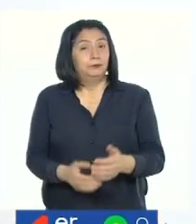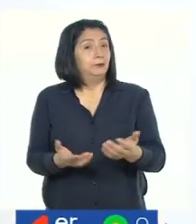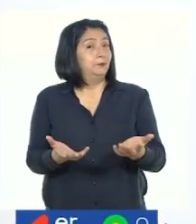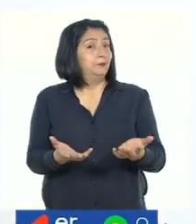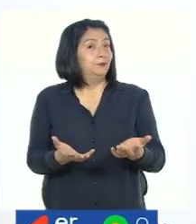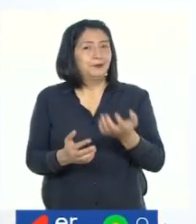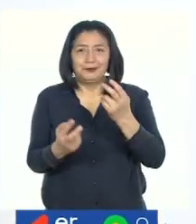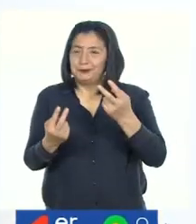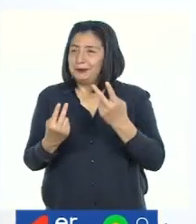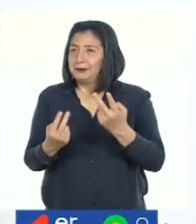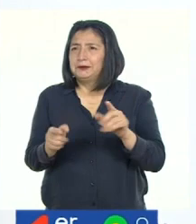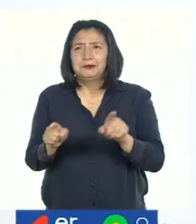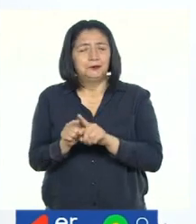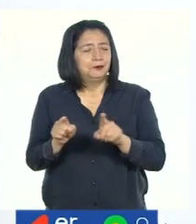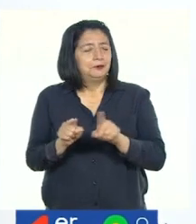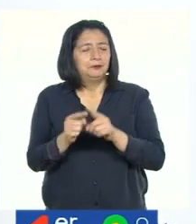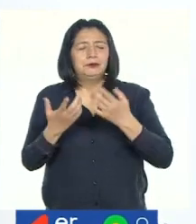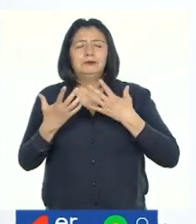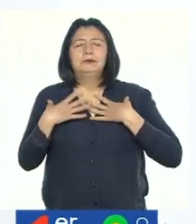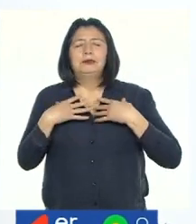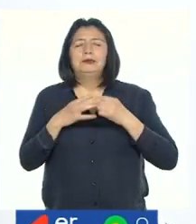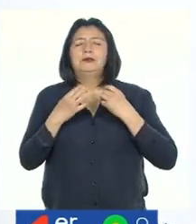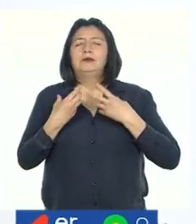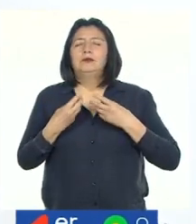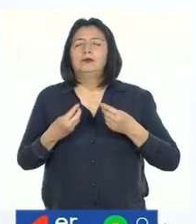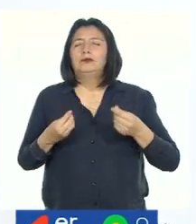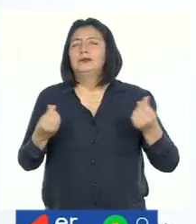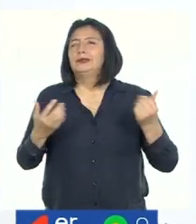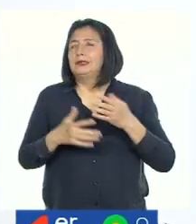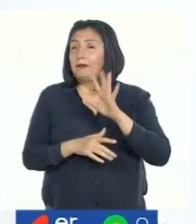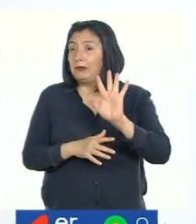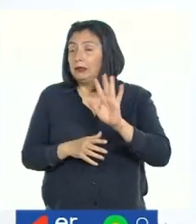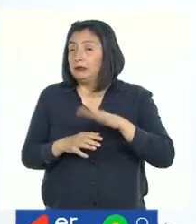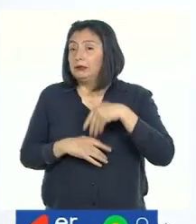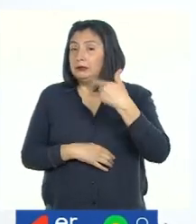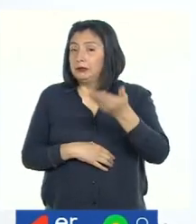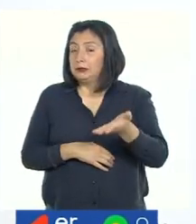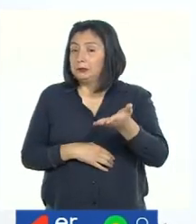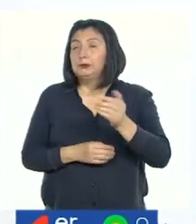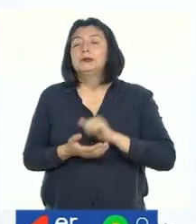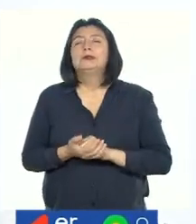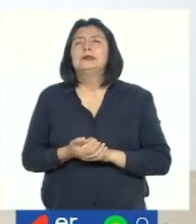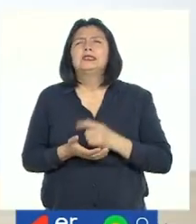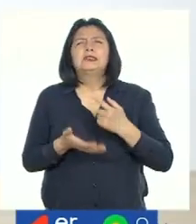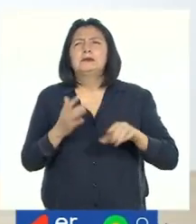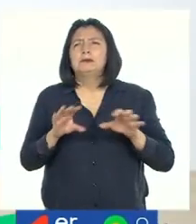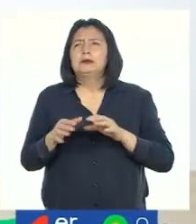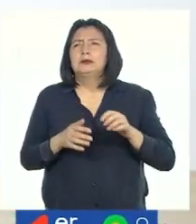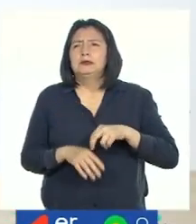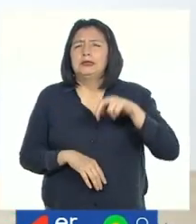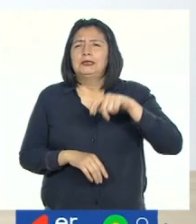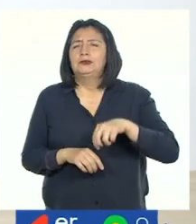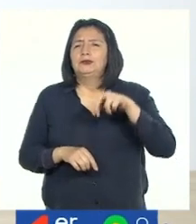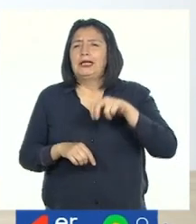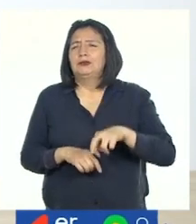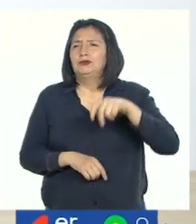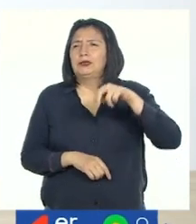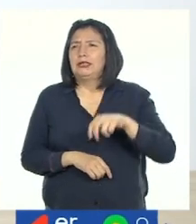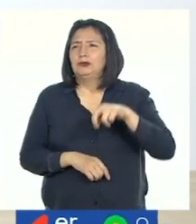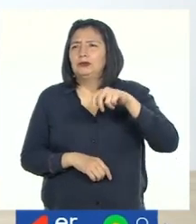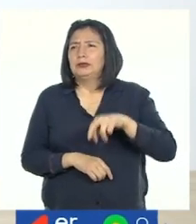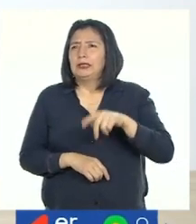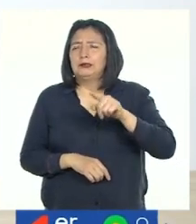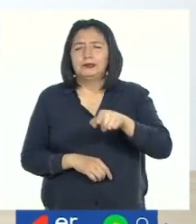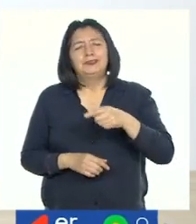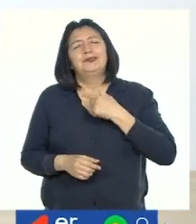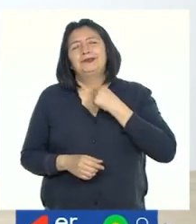¿Vieron? Así también libero toda mi energía. Y luego vamos a hacer saltitos, saltitos, saltitos.